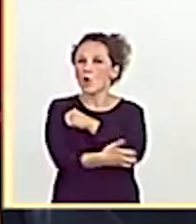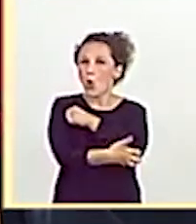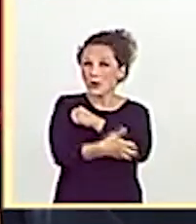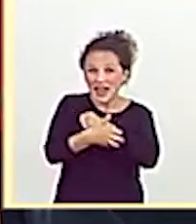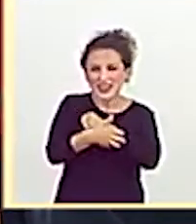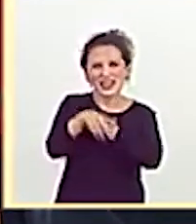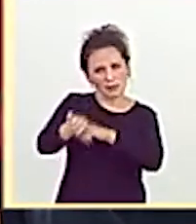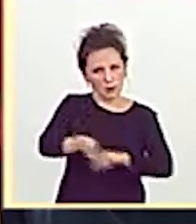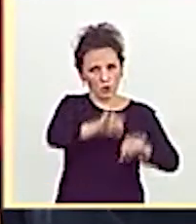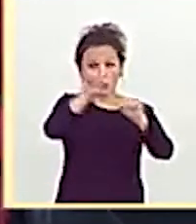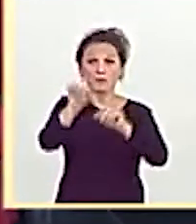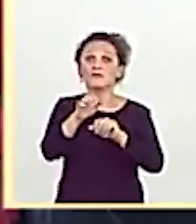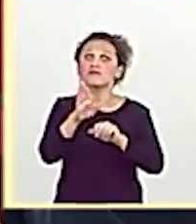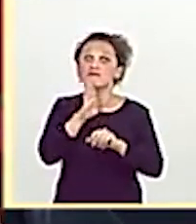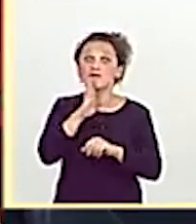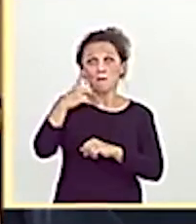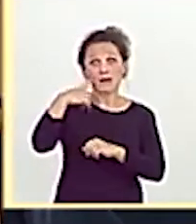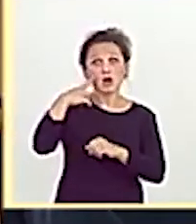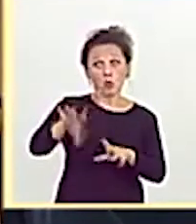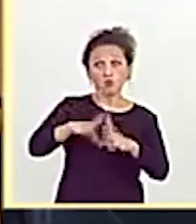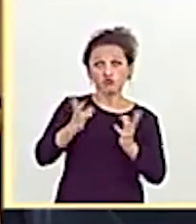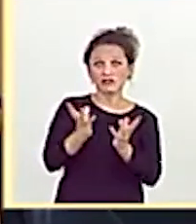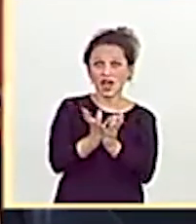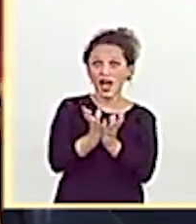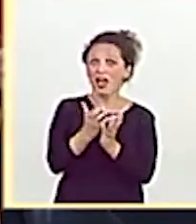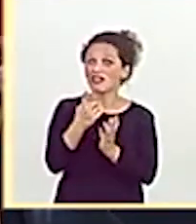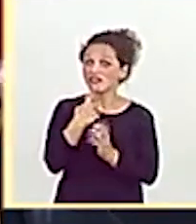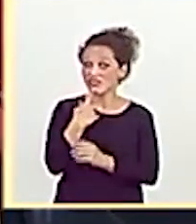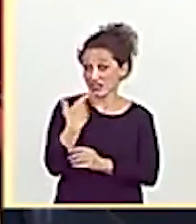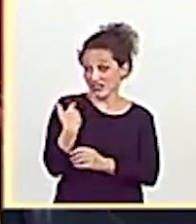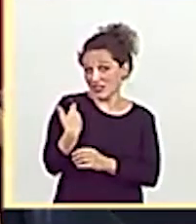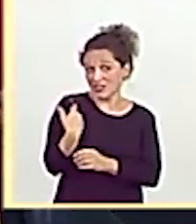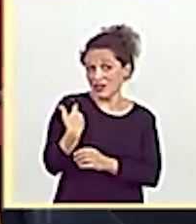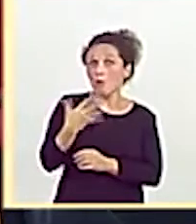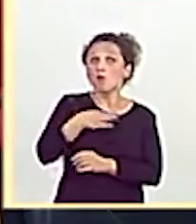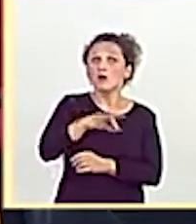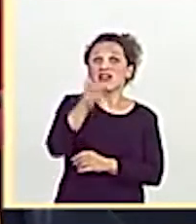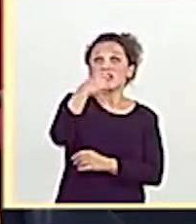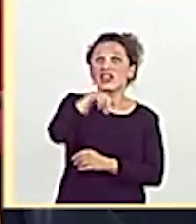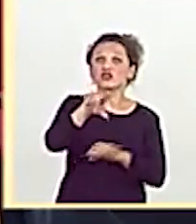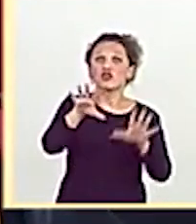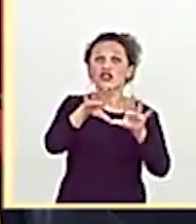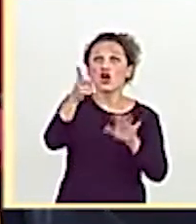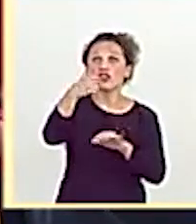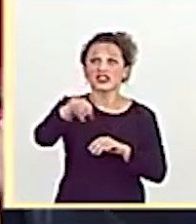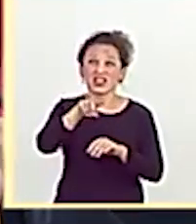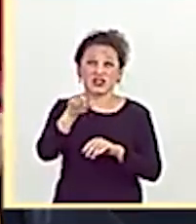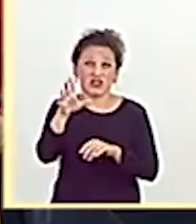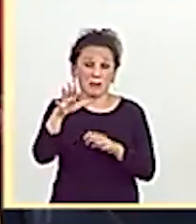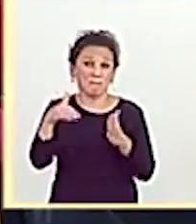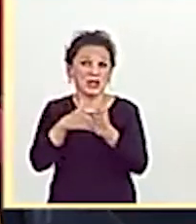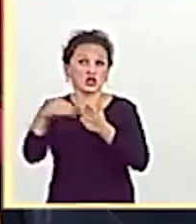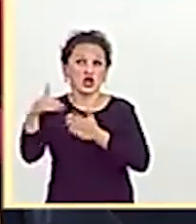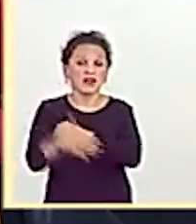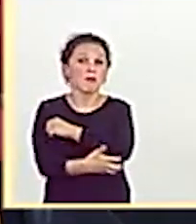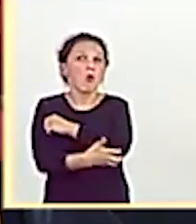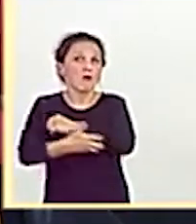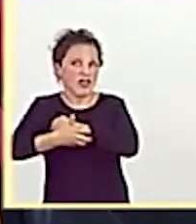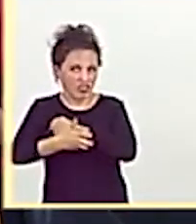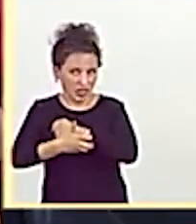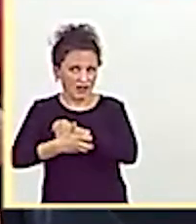Banco Mundial nos alertaba estos días que podemos alcanzar hasta tener 110 o 150 millones de pobreza Es en definitiva,